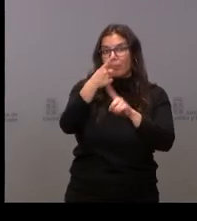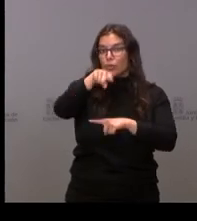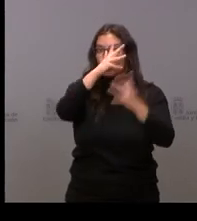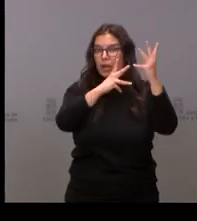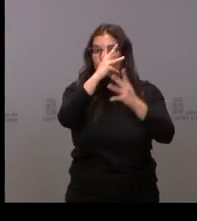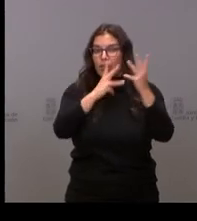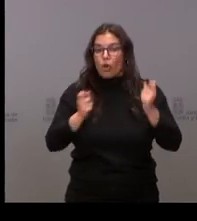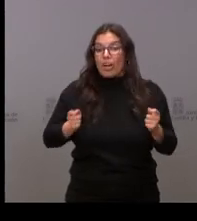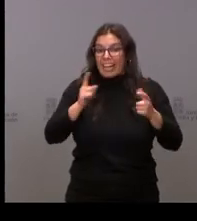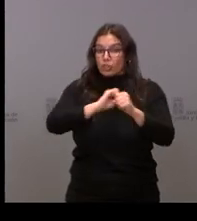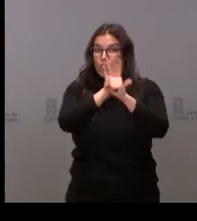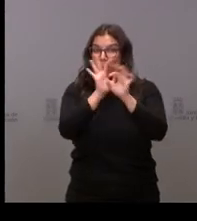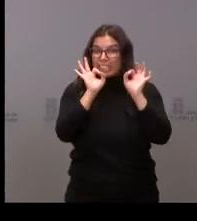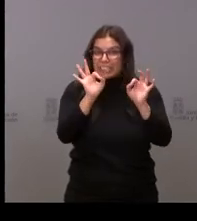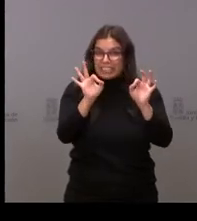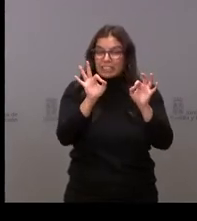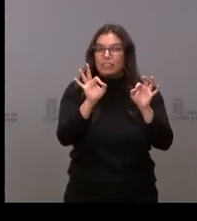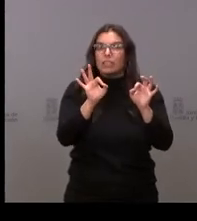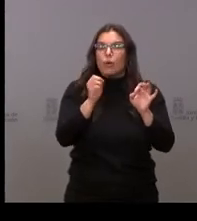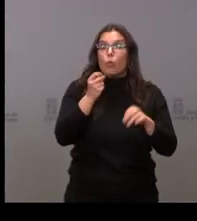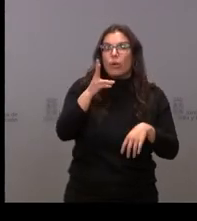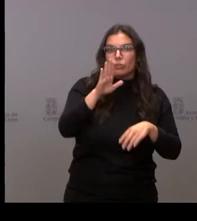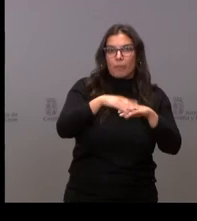y si todavía esperan un fondo incondicionado del Gobierno.